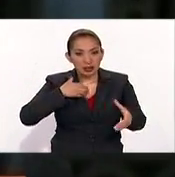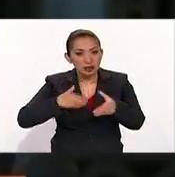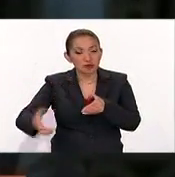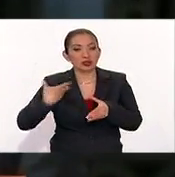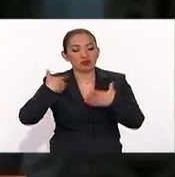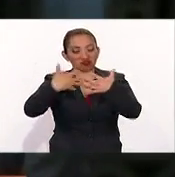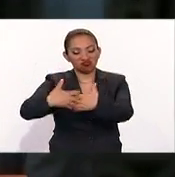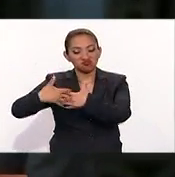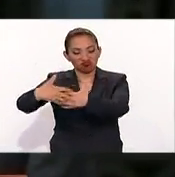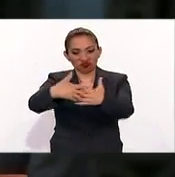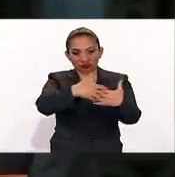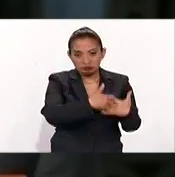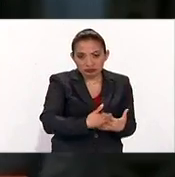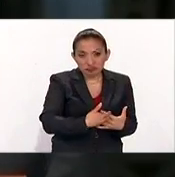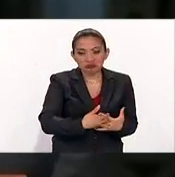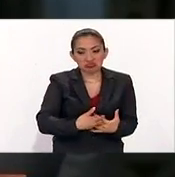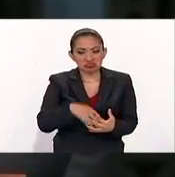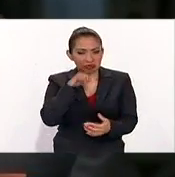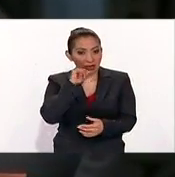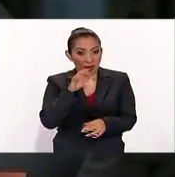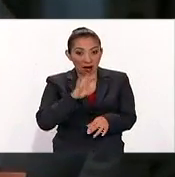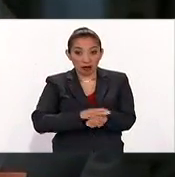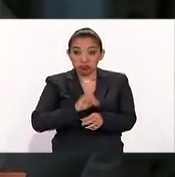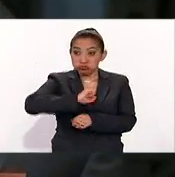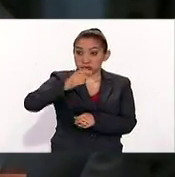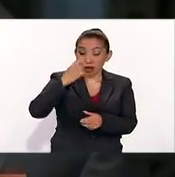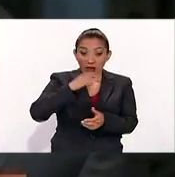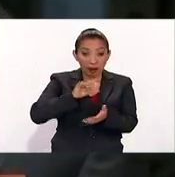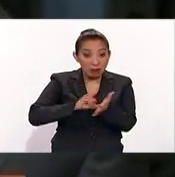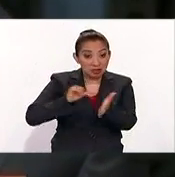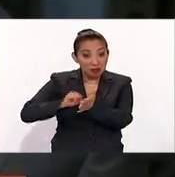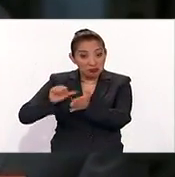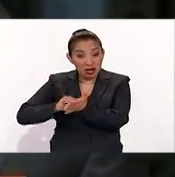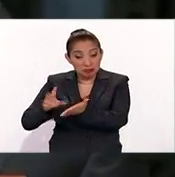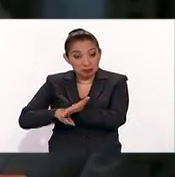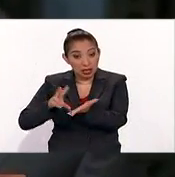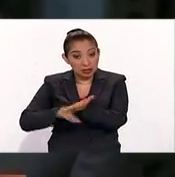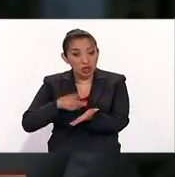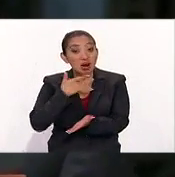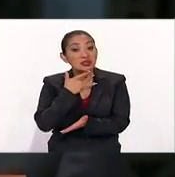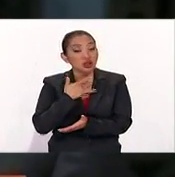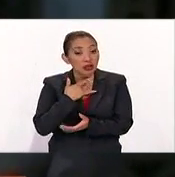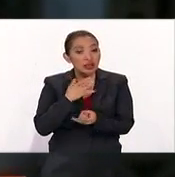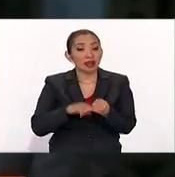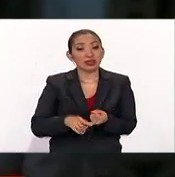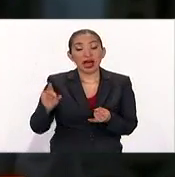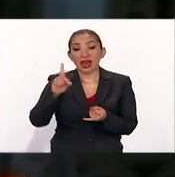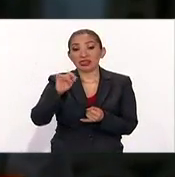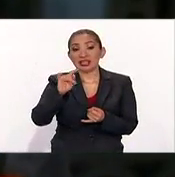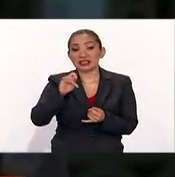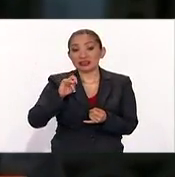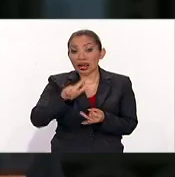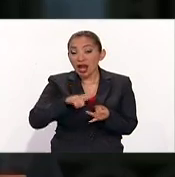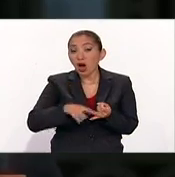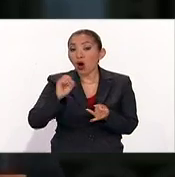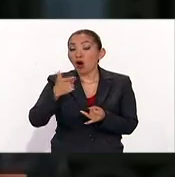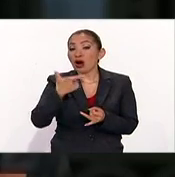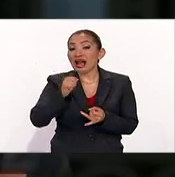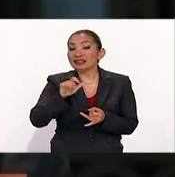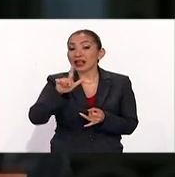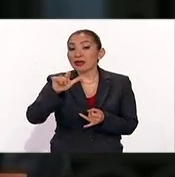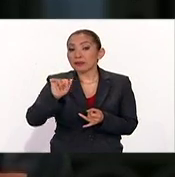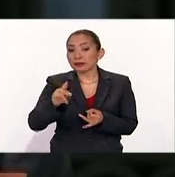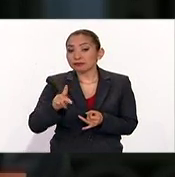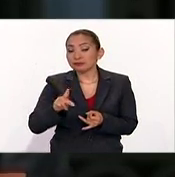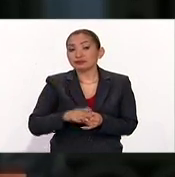en la industria. No hubo incrementos mensuales al precio de la gasolina, del diésel ni del gas LP.